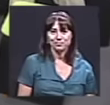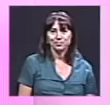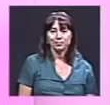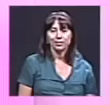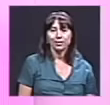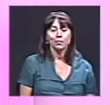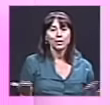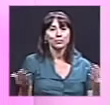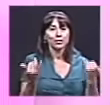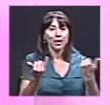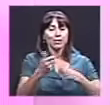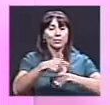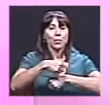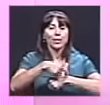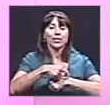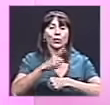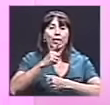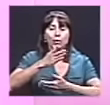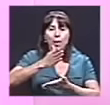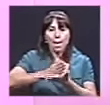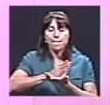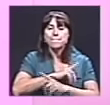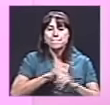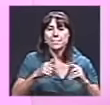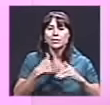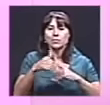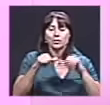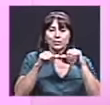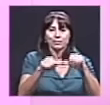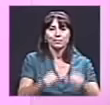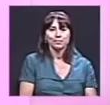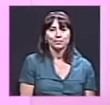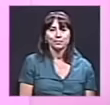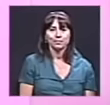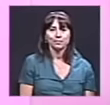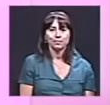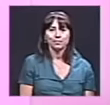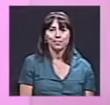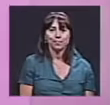bueno, es momento de una pausa, pero ya casi volvemos con más.